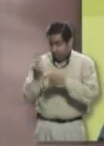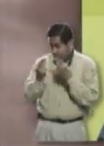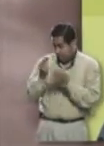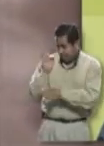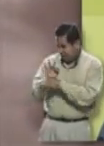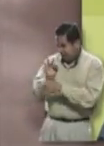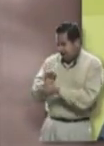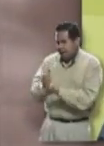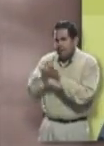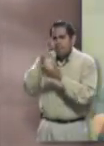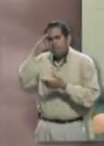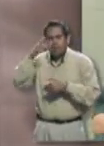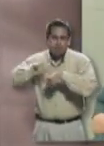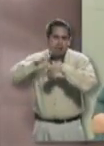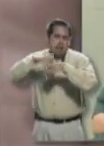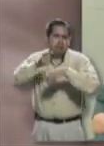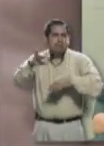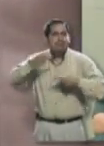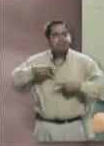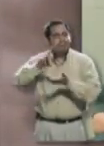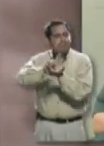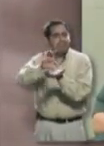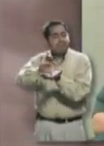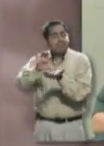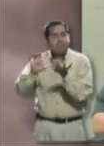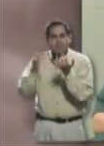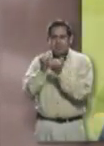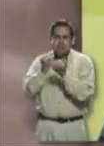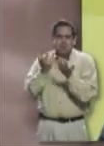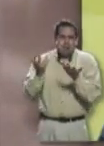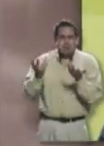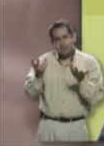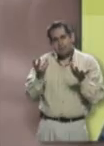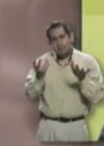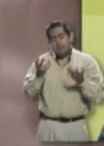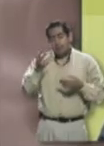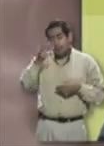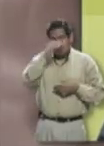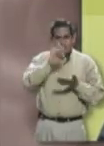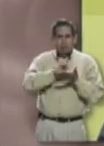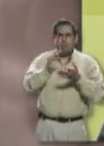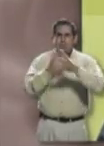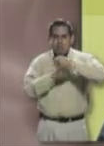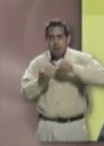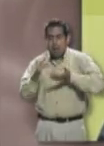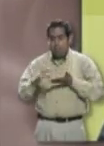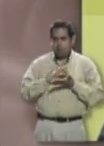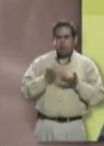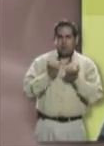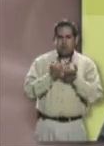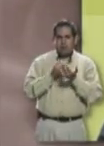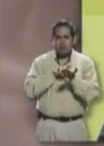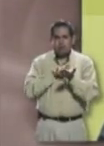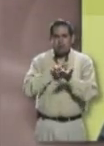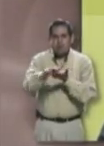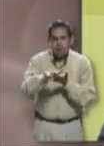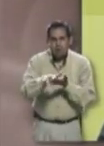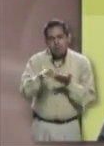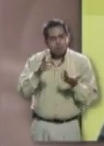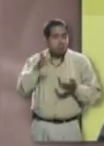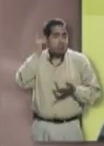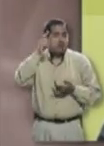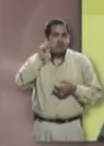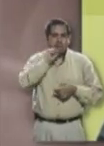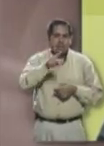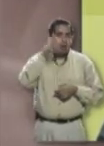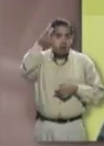necesita. Más para las personas con discapacidad, ¿no? Como decía, si a mí me llegaron a apoyar, que yo no llegue